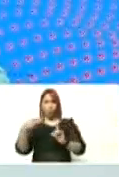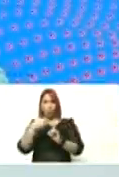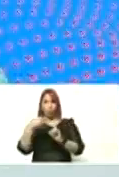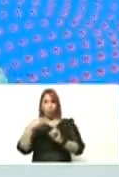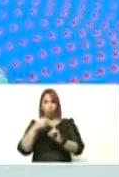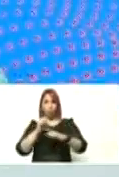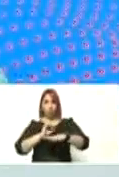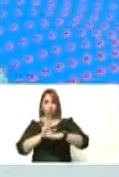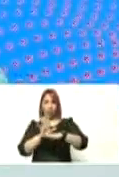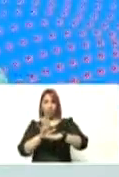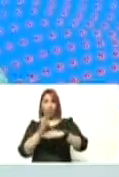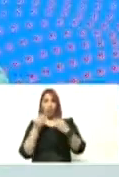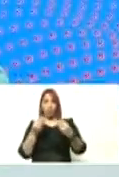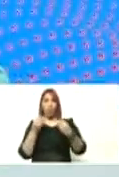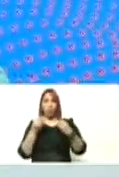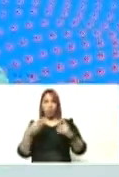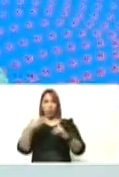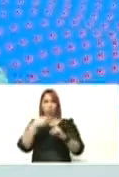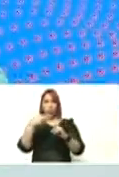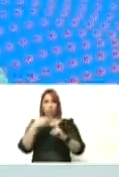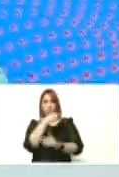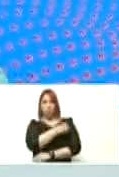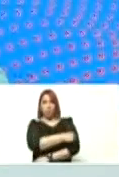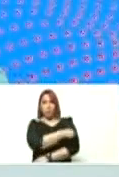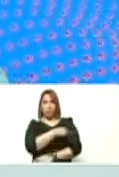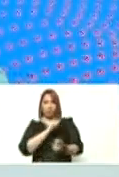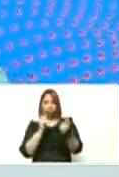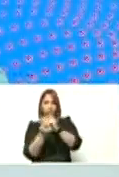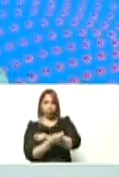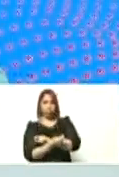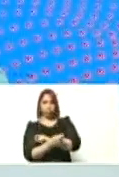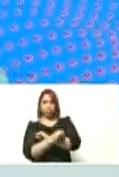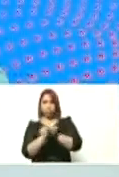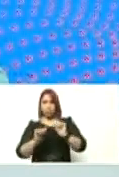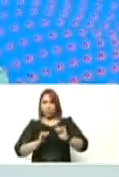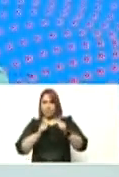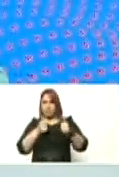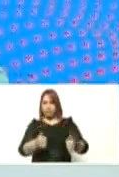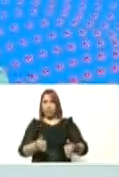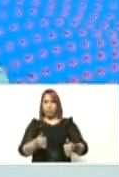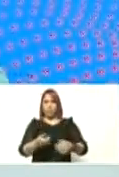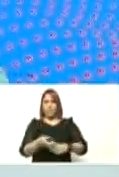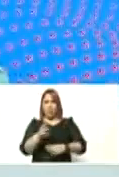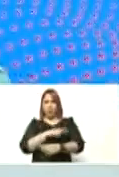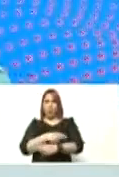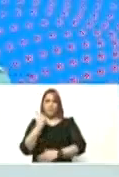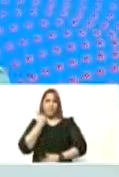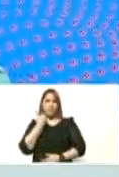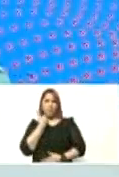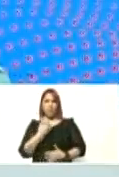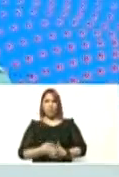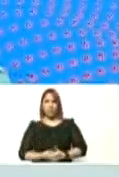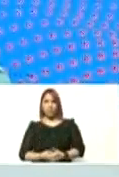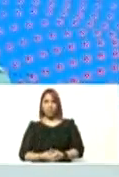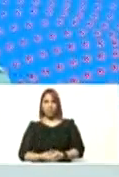como hotel hospitalario desde el momento más crítico de la pandemia